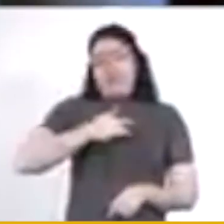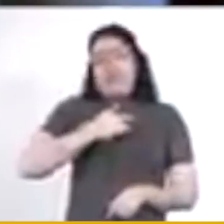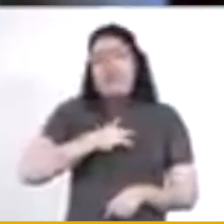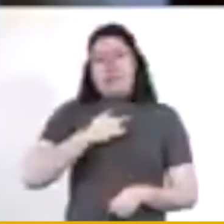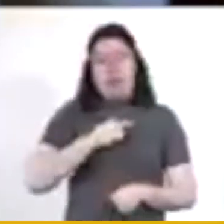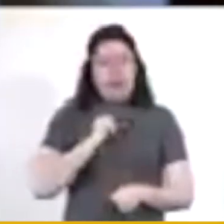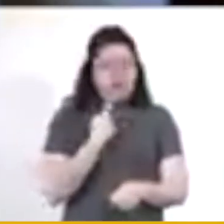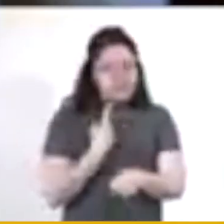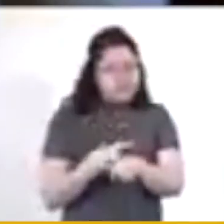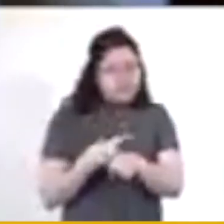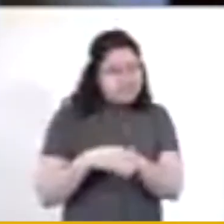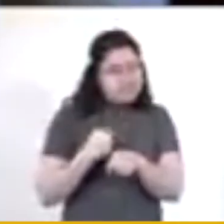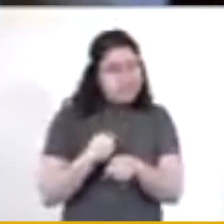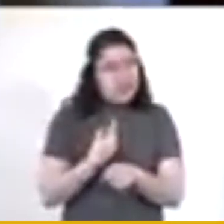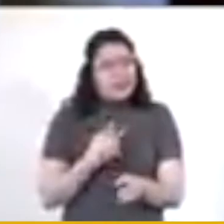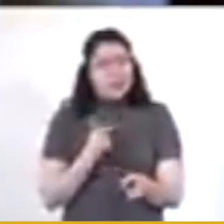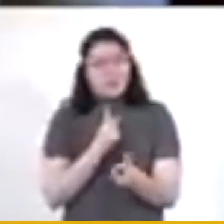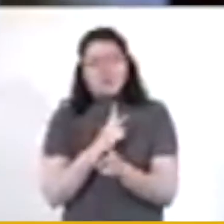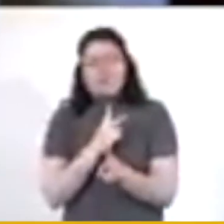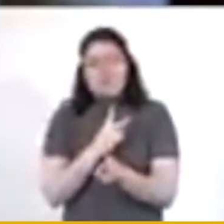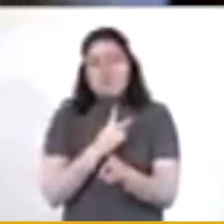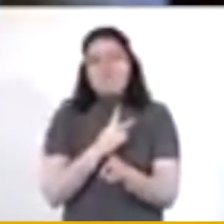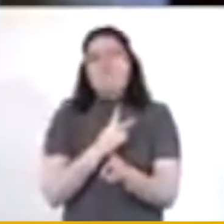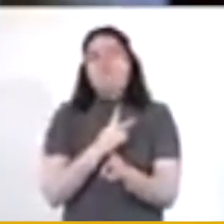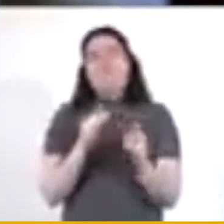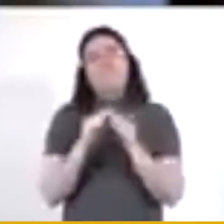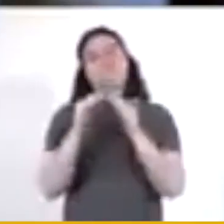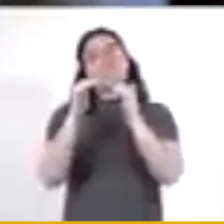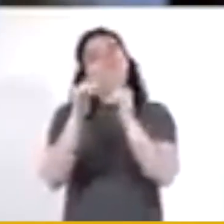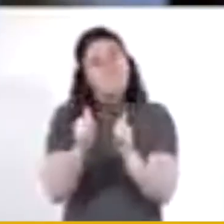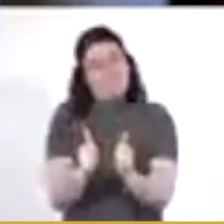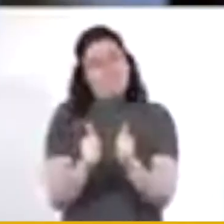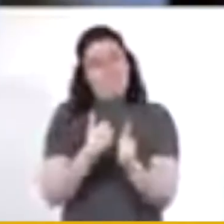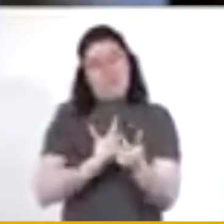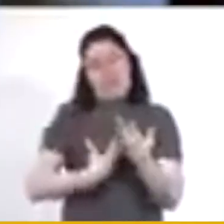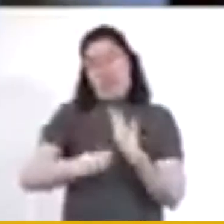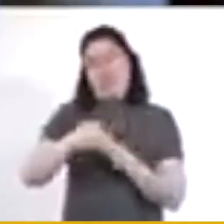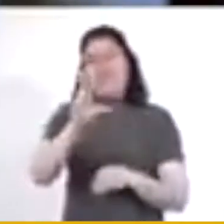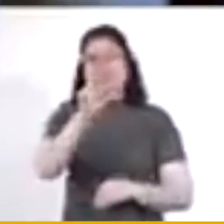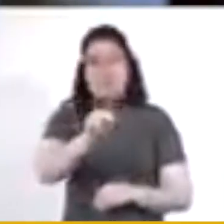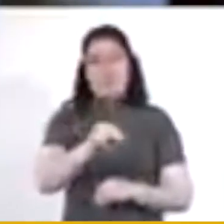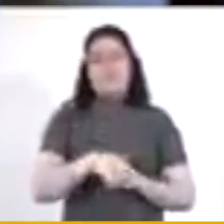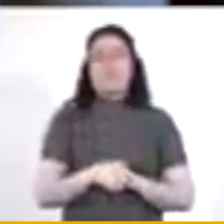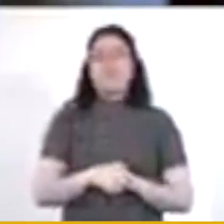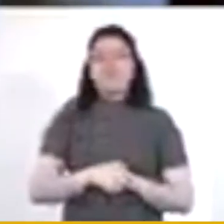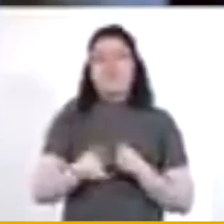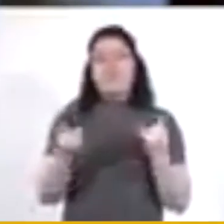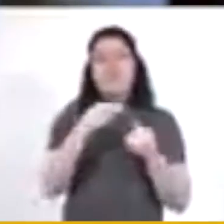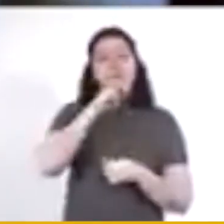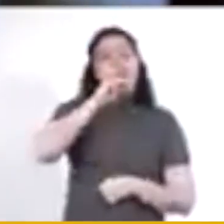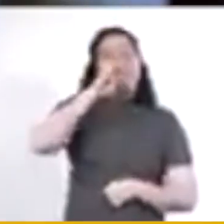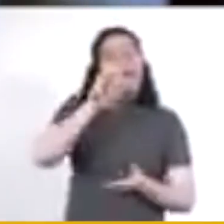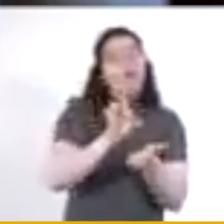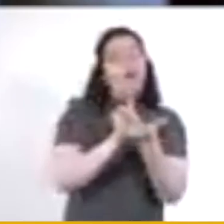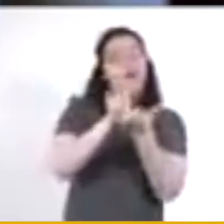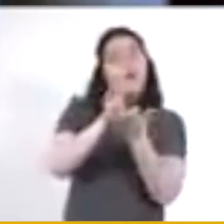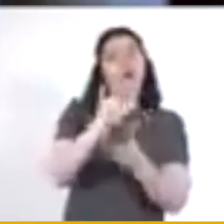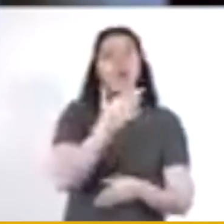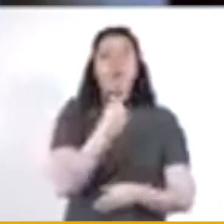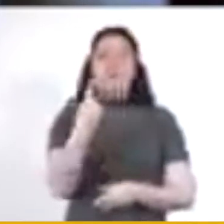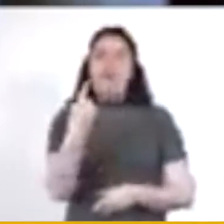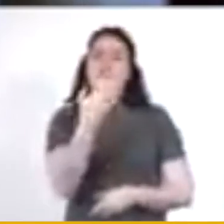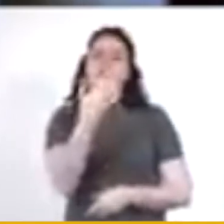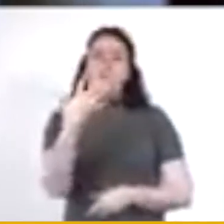mínimo síntoma de enfermedad respiratoria, quédate en casa para no contagiar. Y manda un SMS al